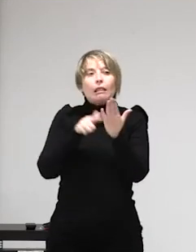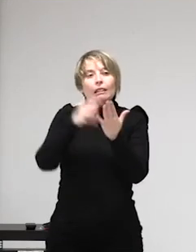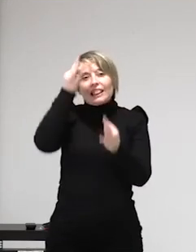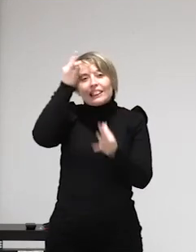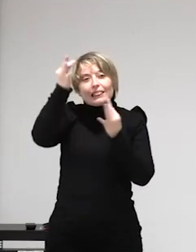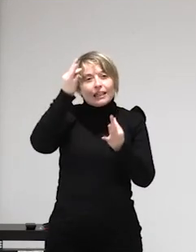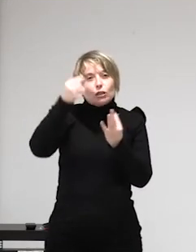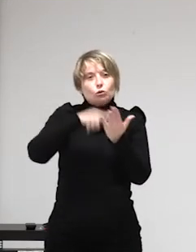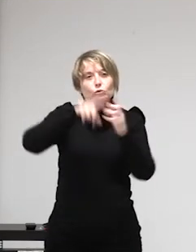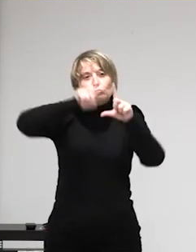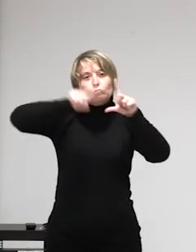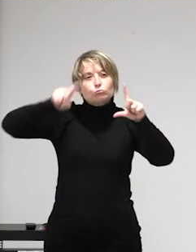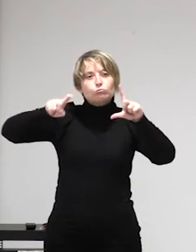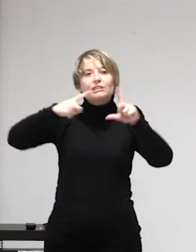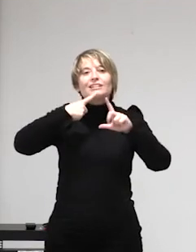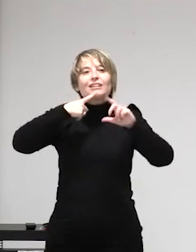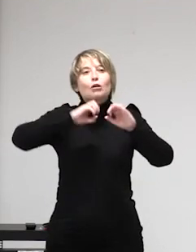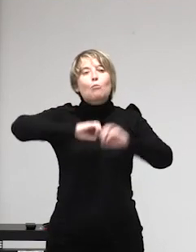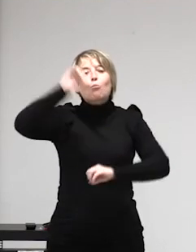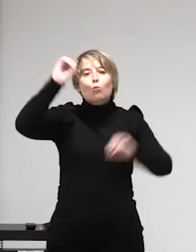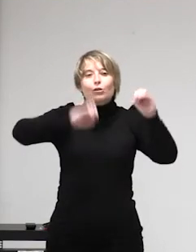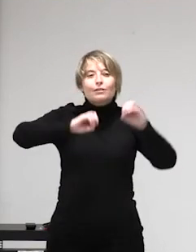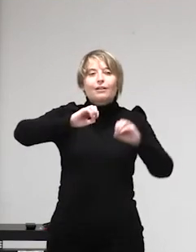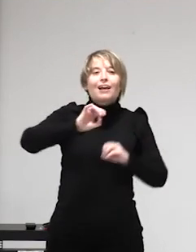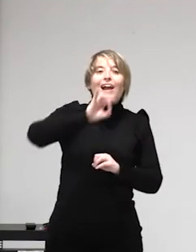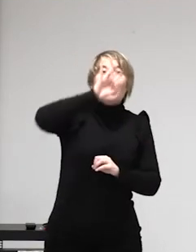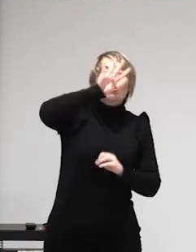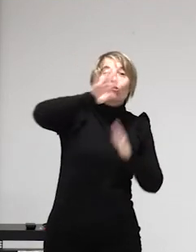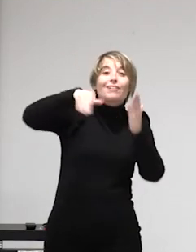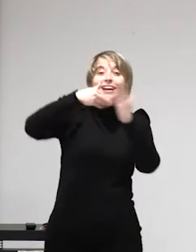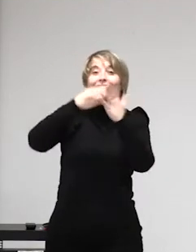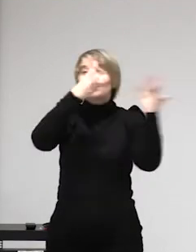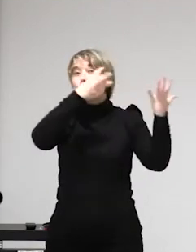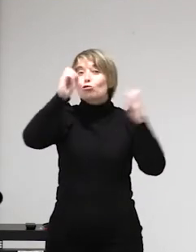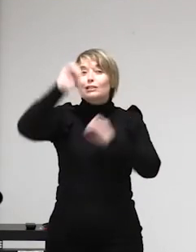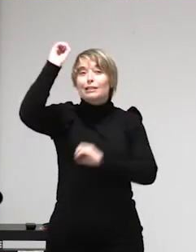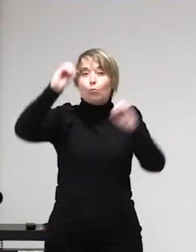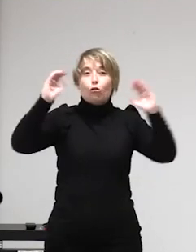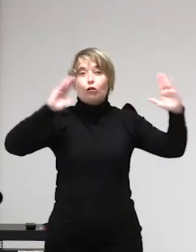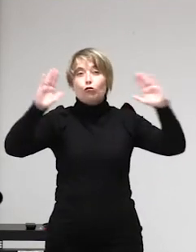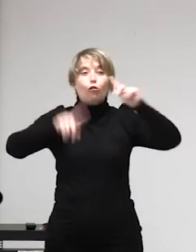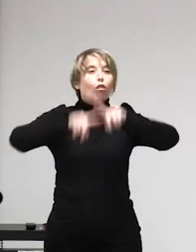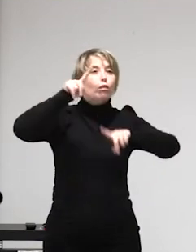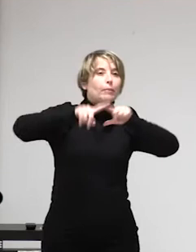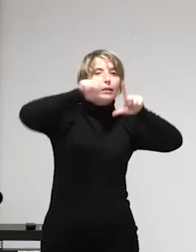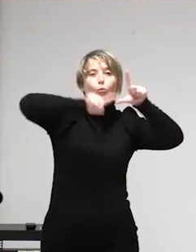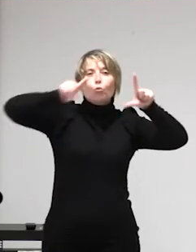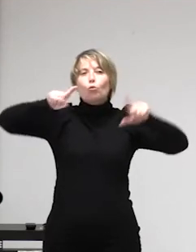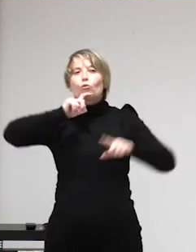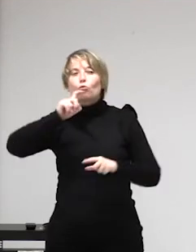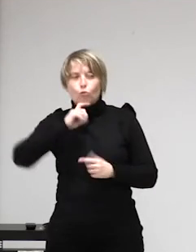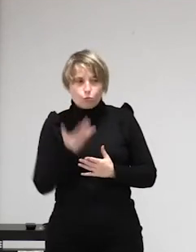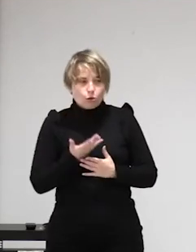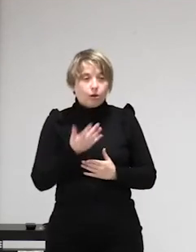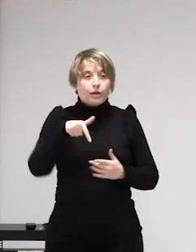dedujo que se detectarían muy a la baja y lo que salió fue una de cada siete esto repito lo dice la ONU ¿vale? no lo digo yo